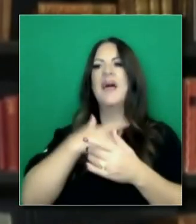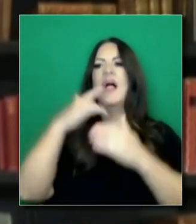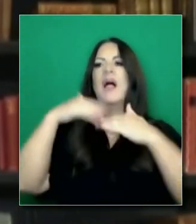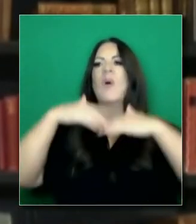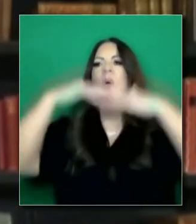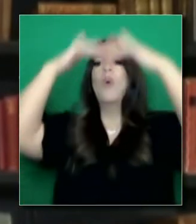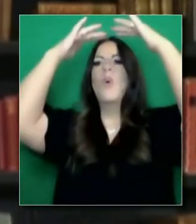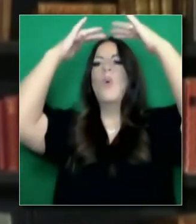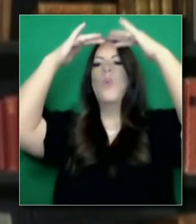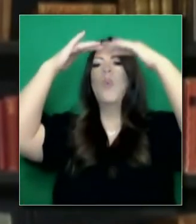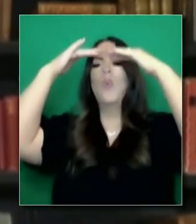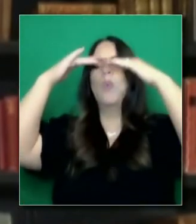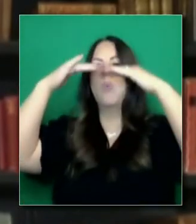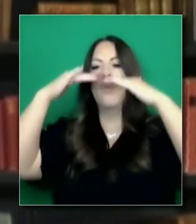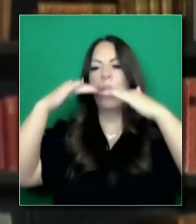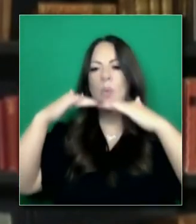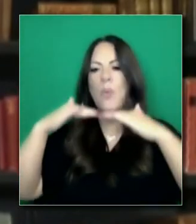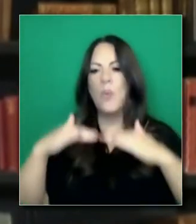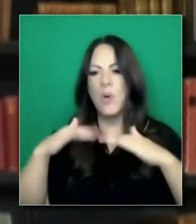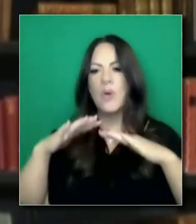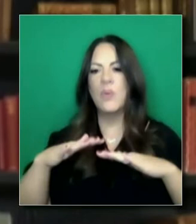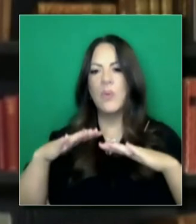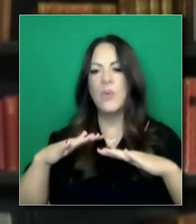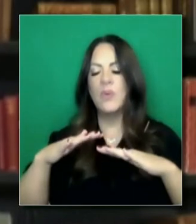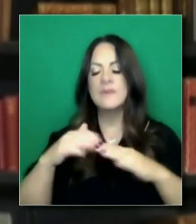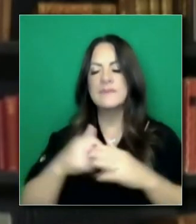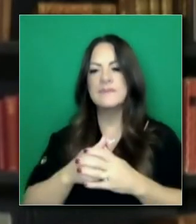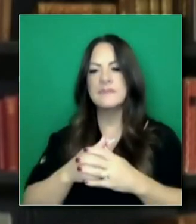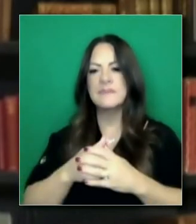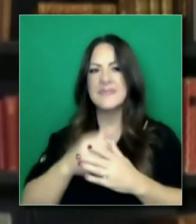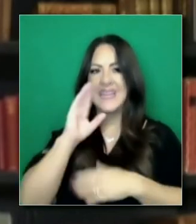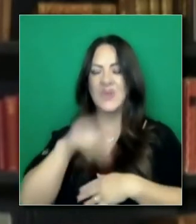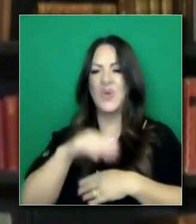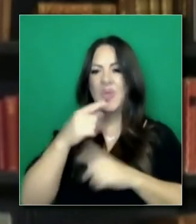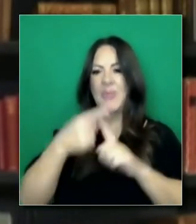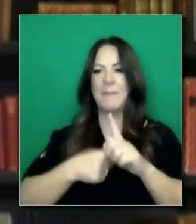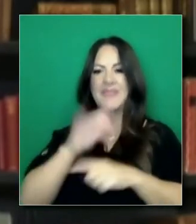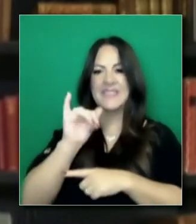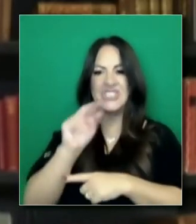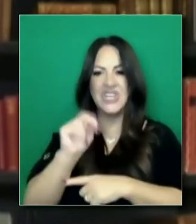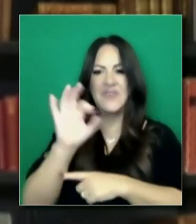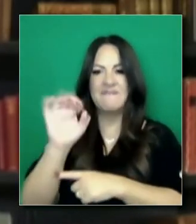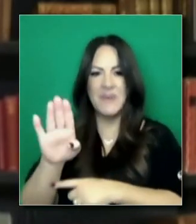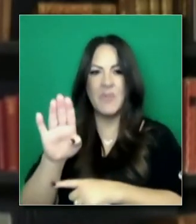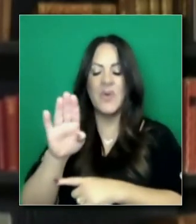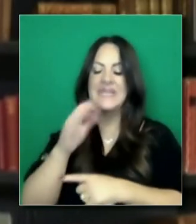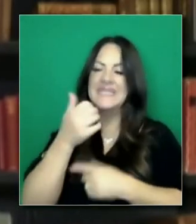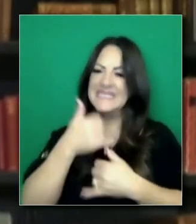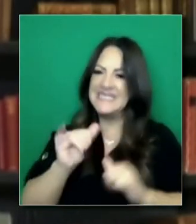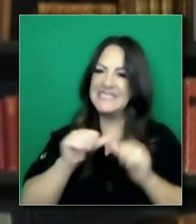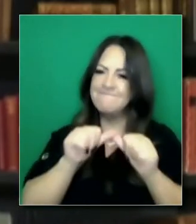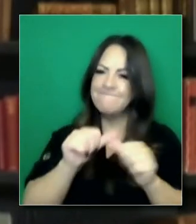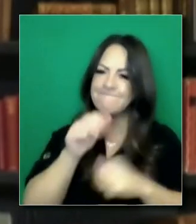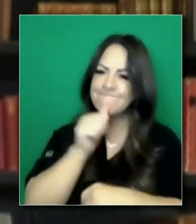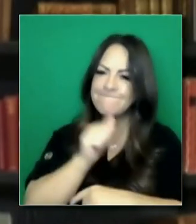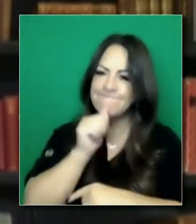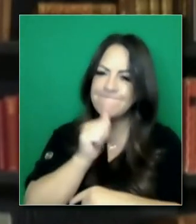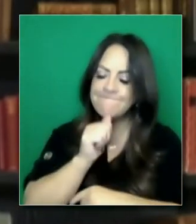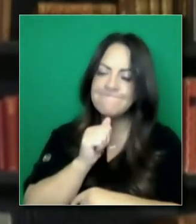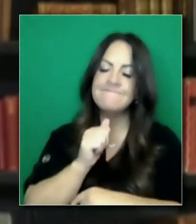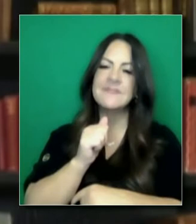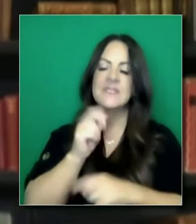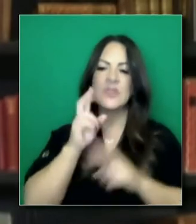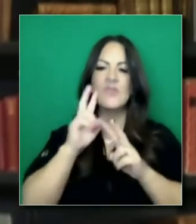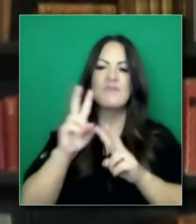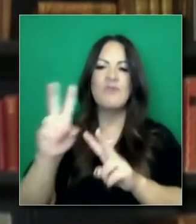que podamos superar este momento tan difícil en enero y en febrero. Y esperamos ir a este